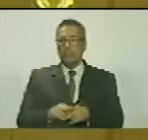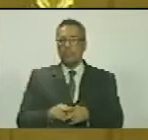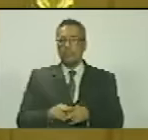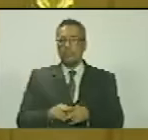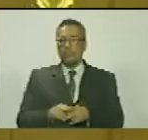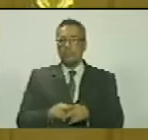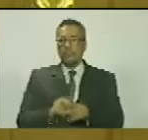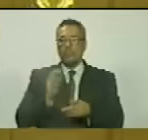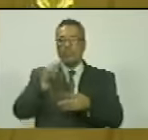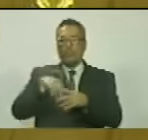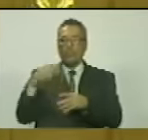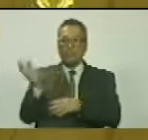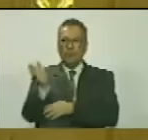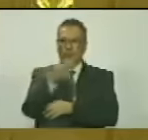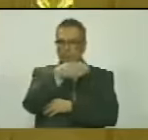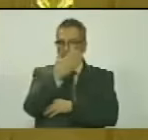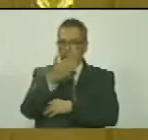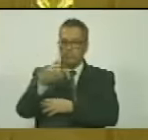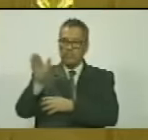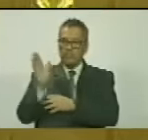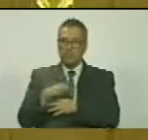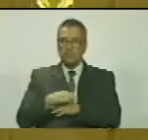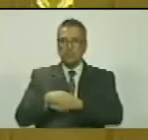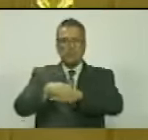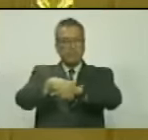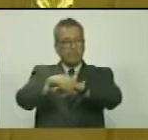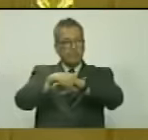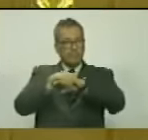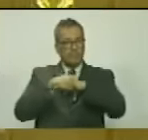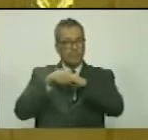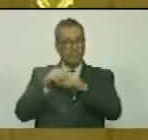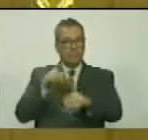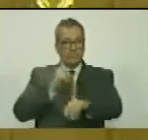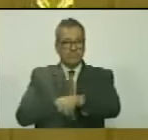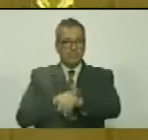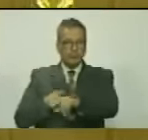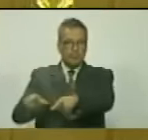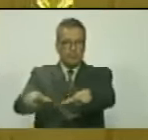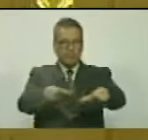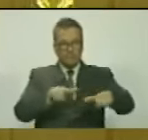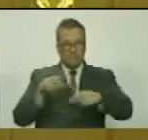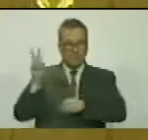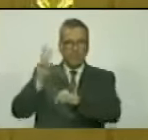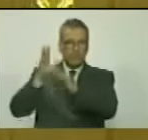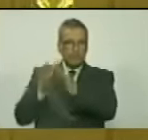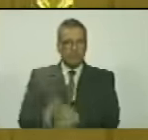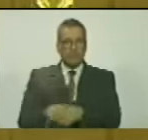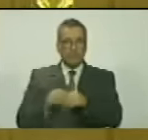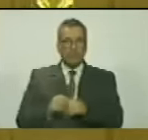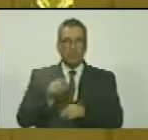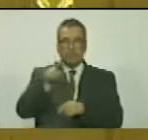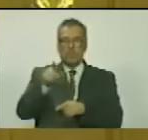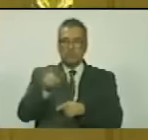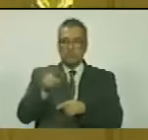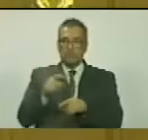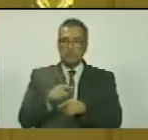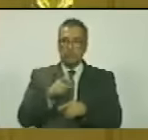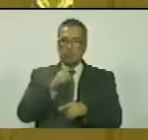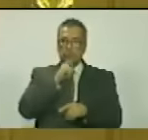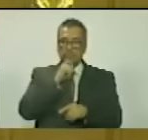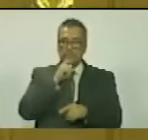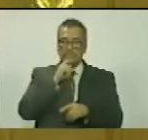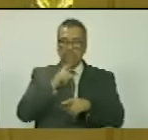izando la bandera inglesa en tierras venezolanas. Ante este grave